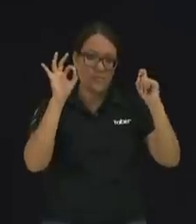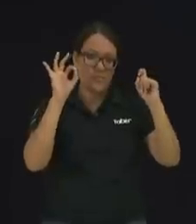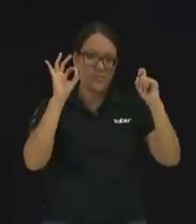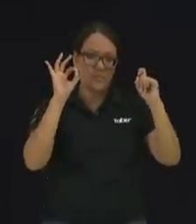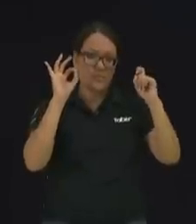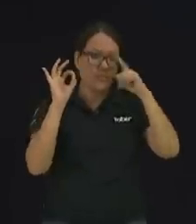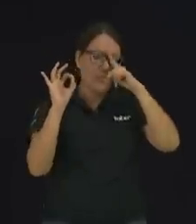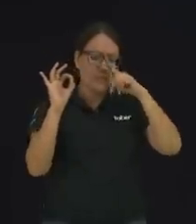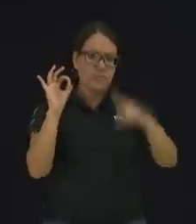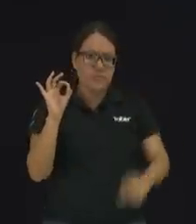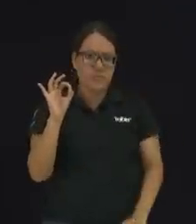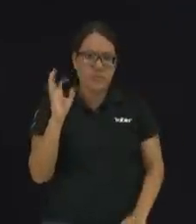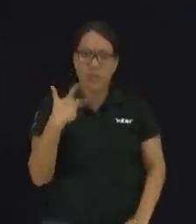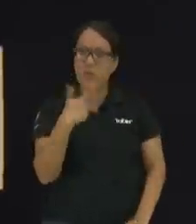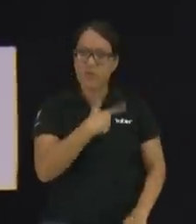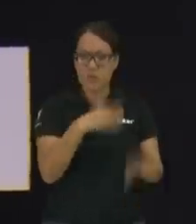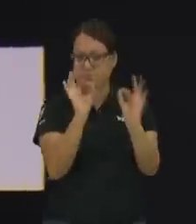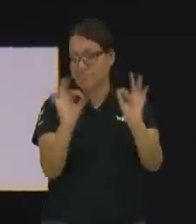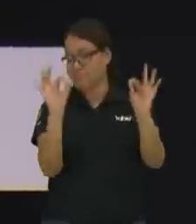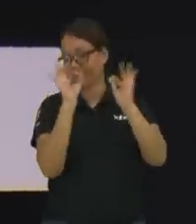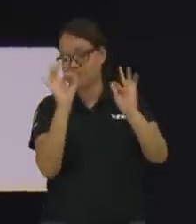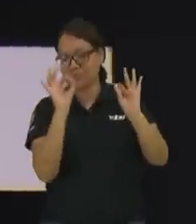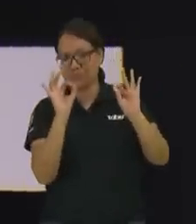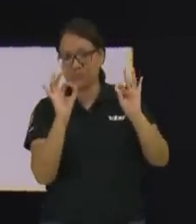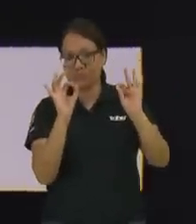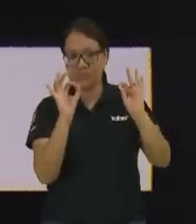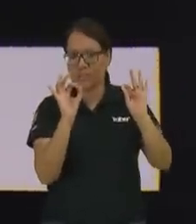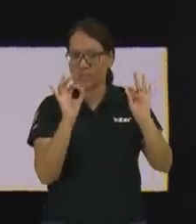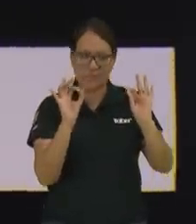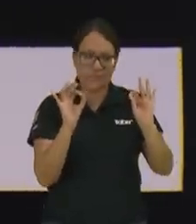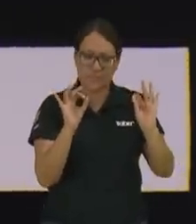no estás aquí para cumplir tus sueños.